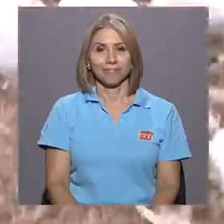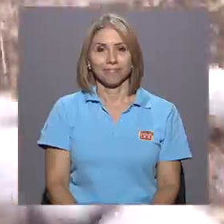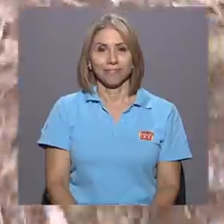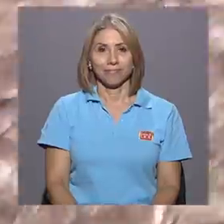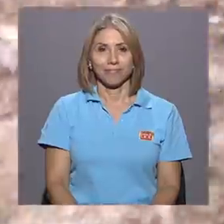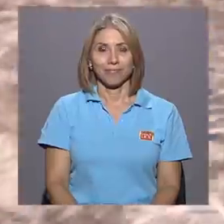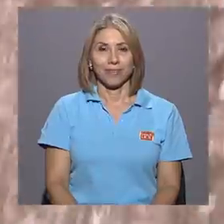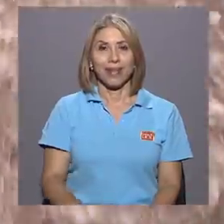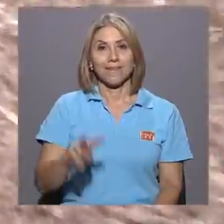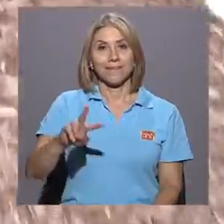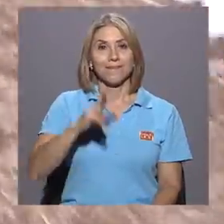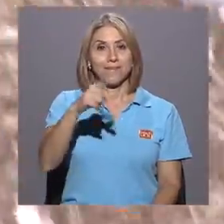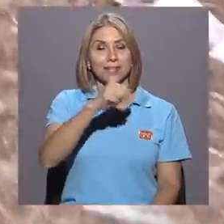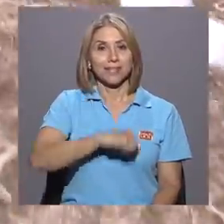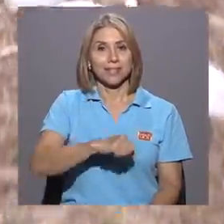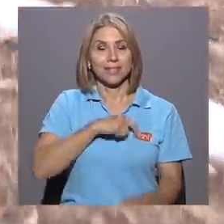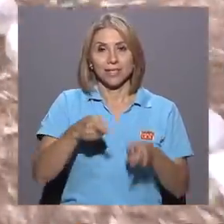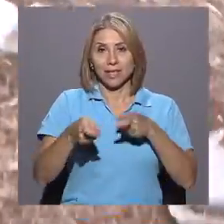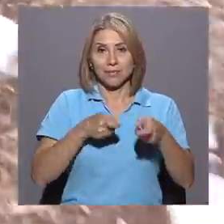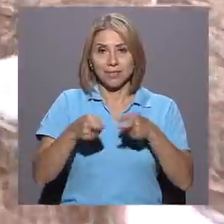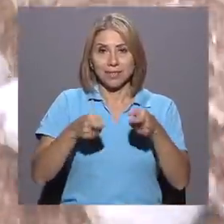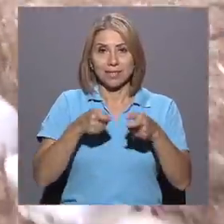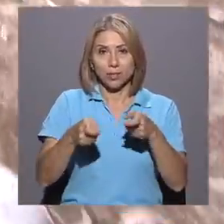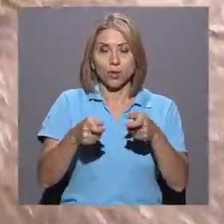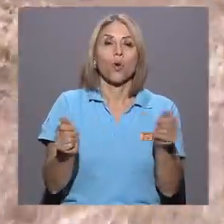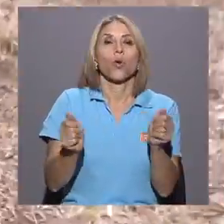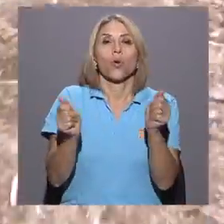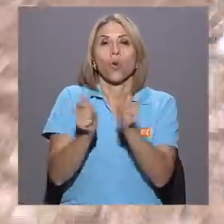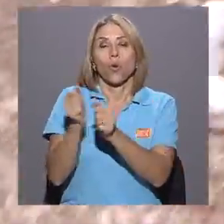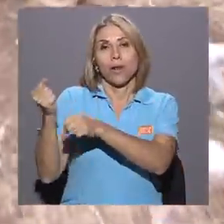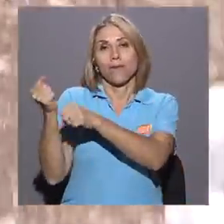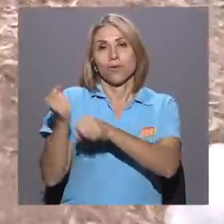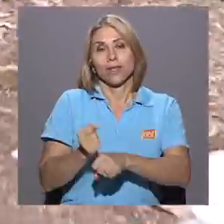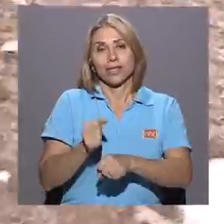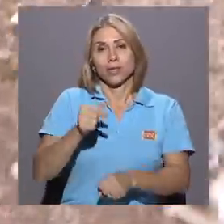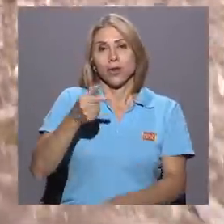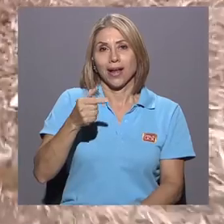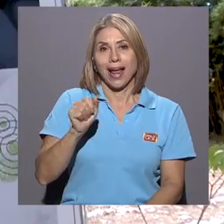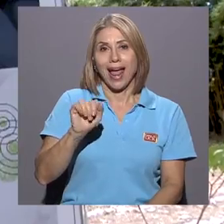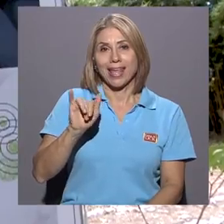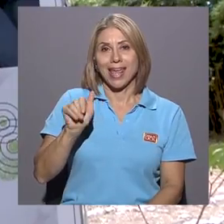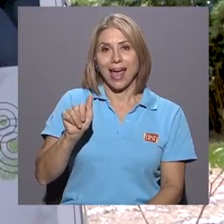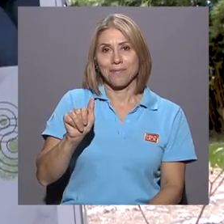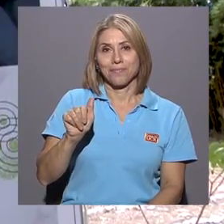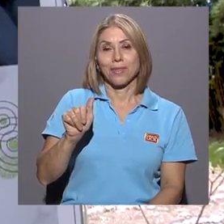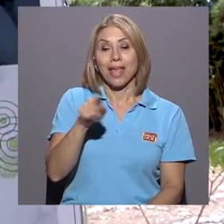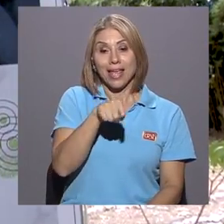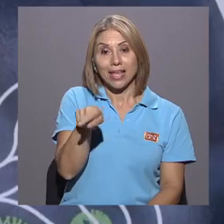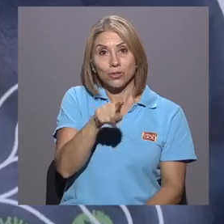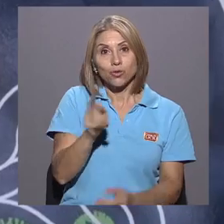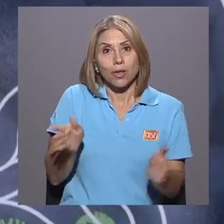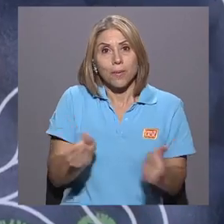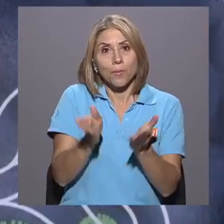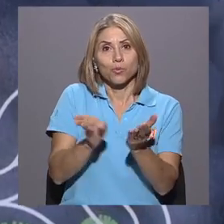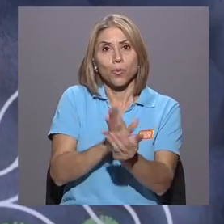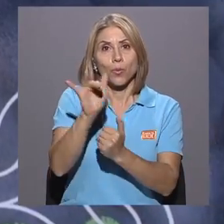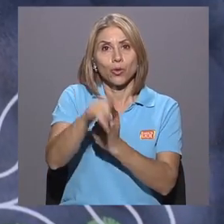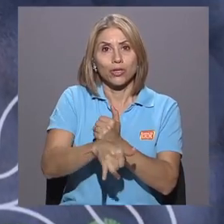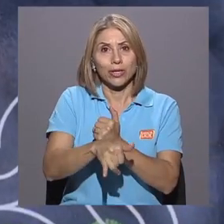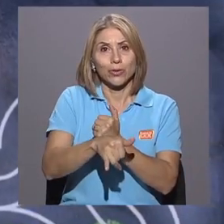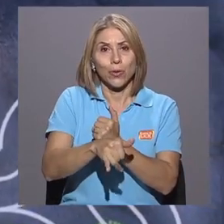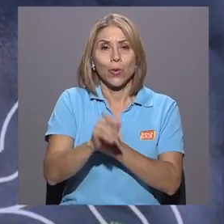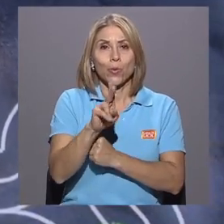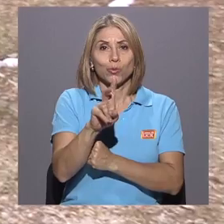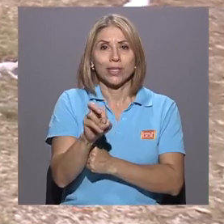La Vicerrectoría de Administración, en conjunto con la Fundación Gaia, impulsó un proyecto en la sede Rodrigo